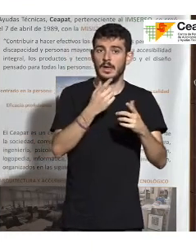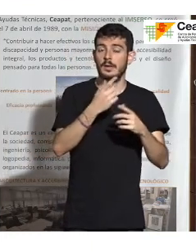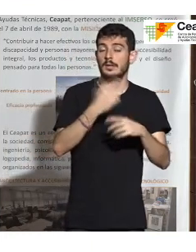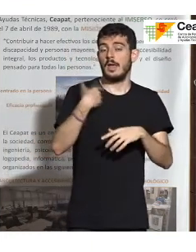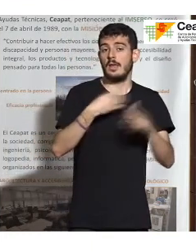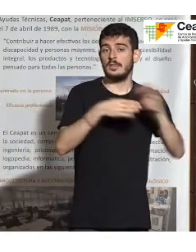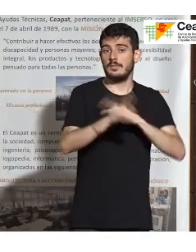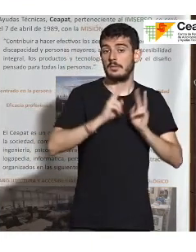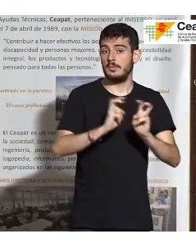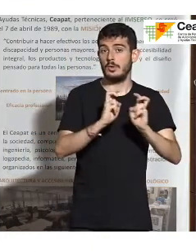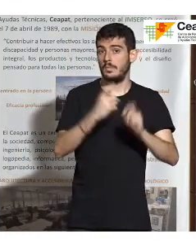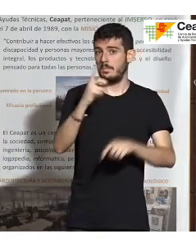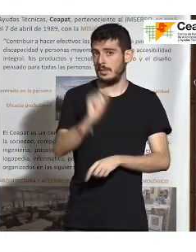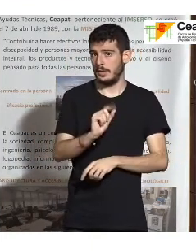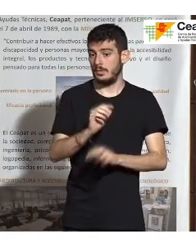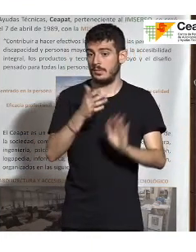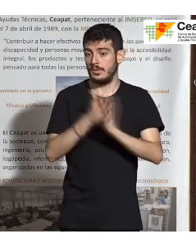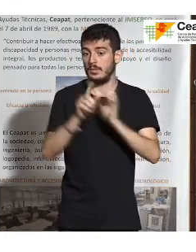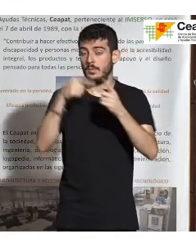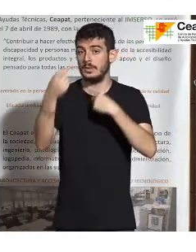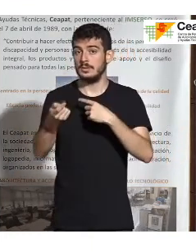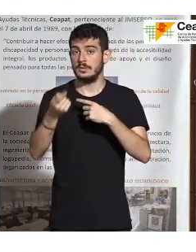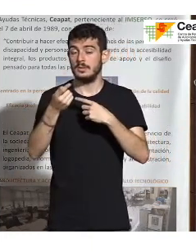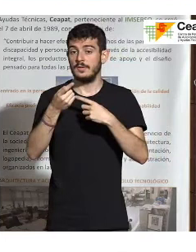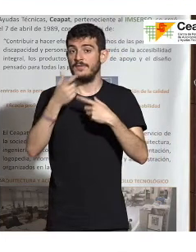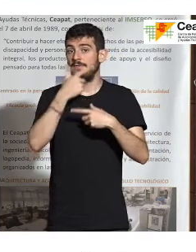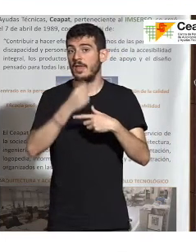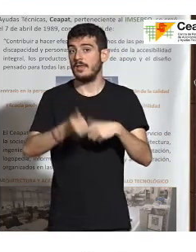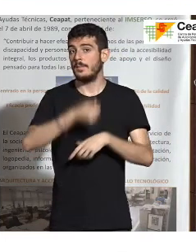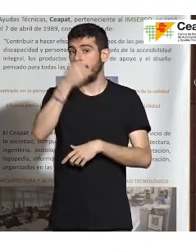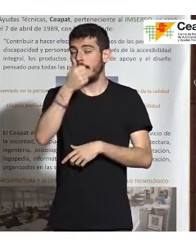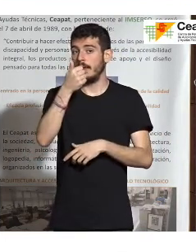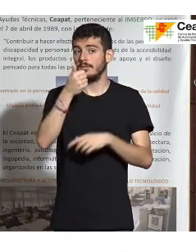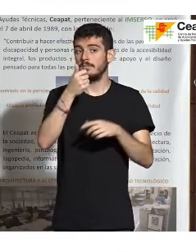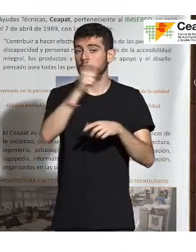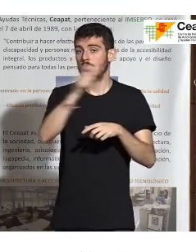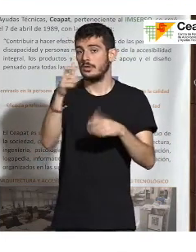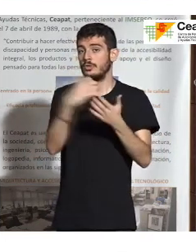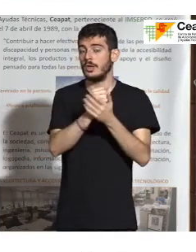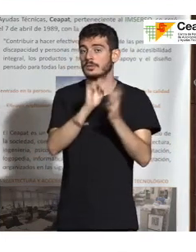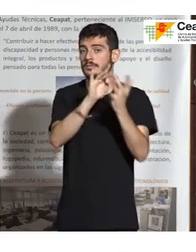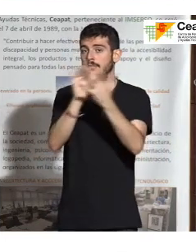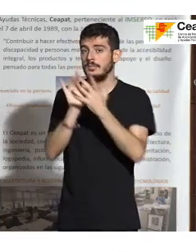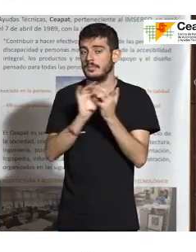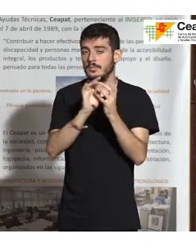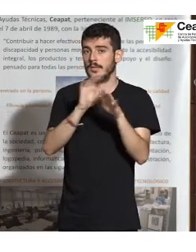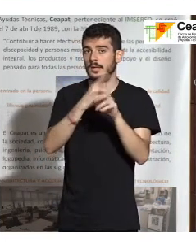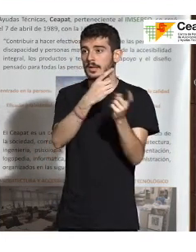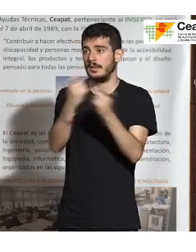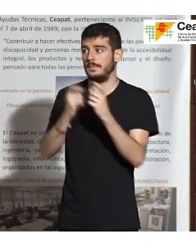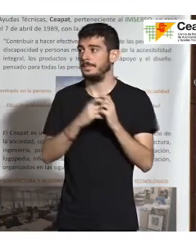y con lo cual haremos que llegue con muchísima más facilidad a todas las personas que lo necesitan.